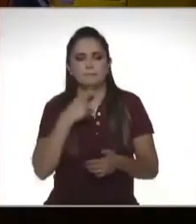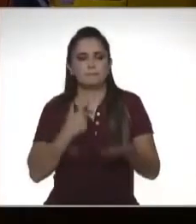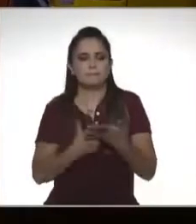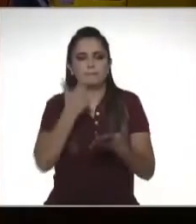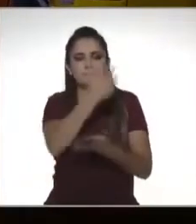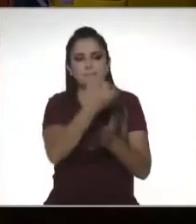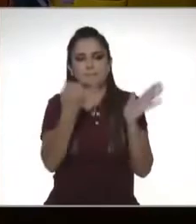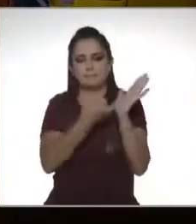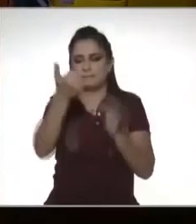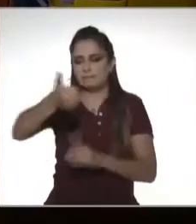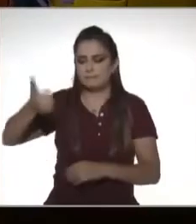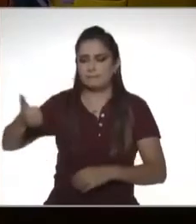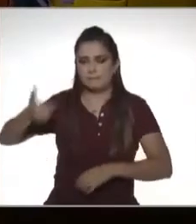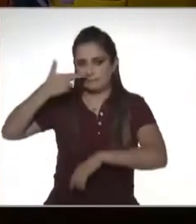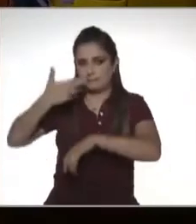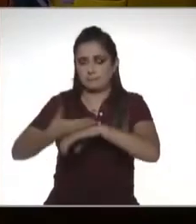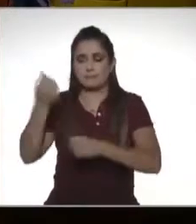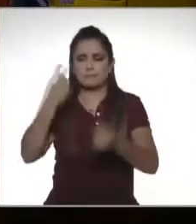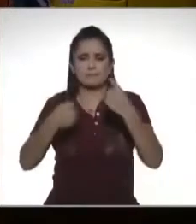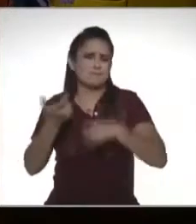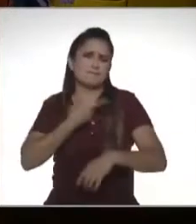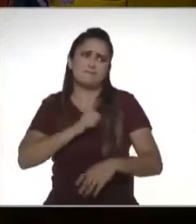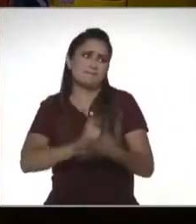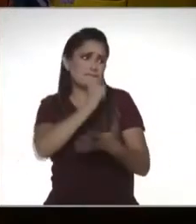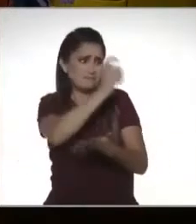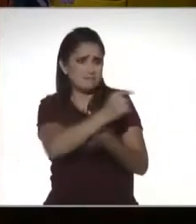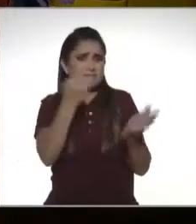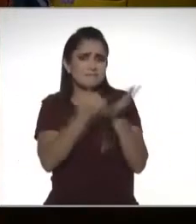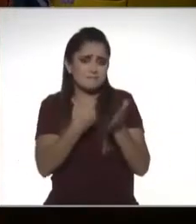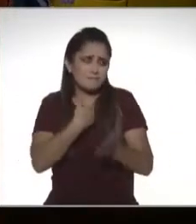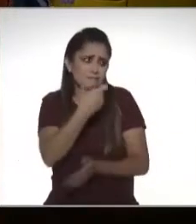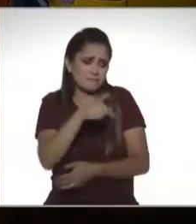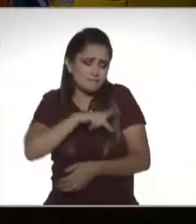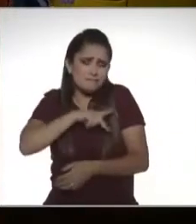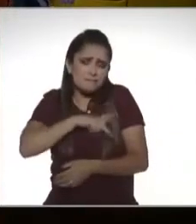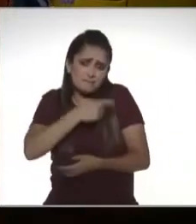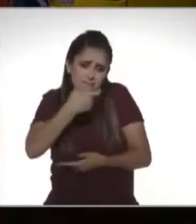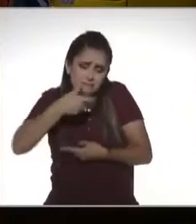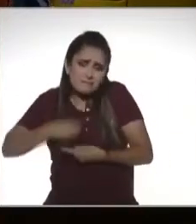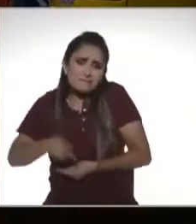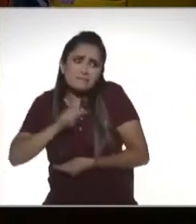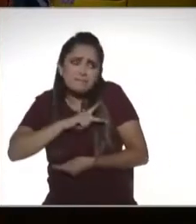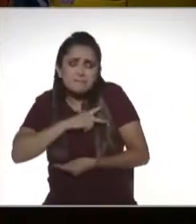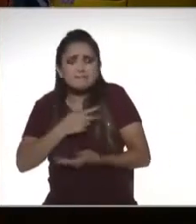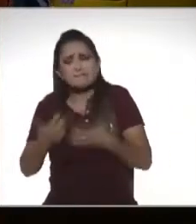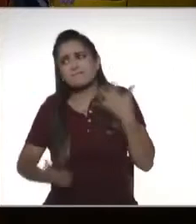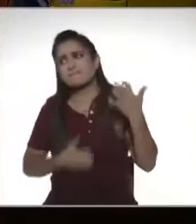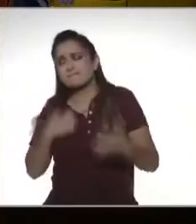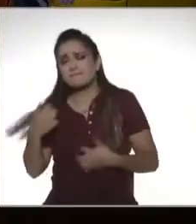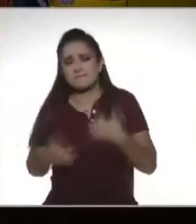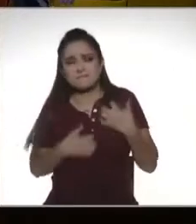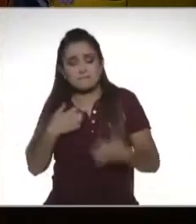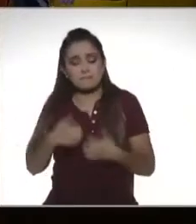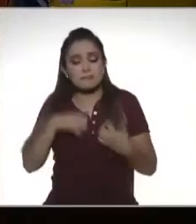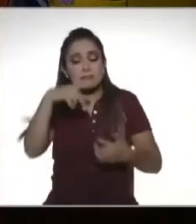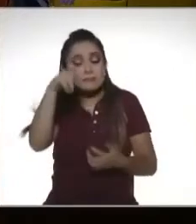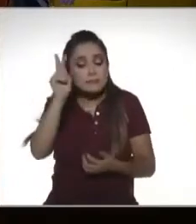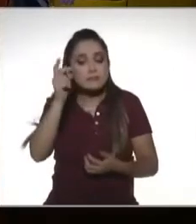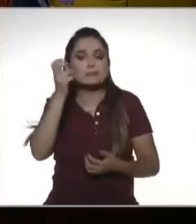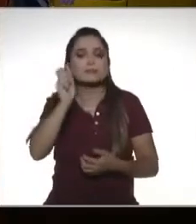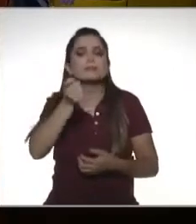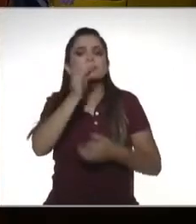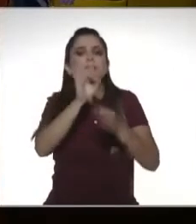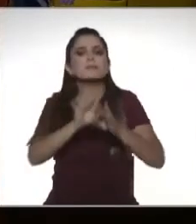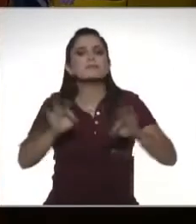que nos tocan. A muchos no nos gusta, porque nadie nos gusta deshacernos de nuestros recursos, de nuestros ingresos, pero es un tema de convivencia, un